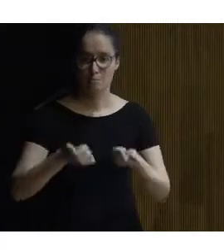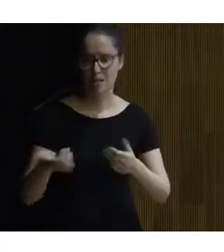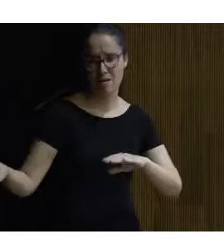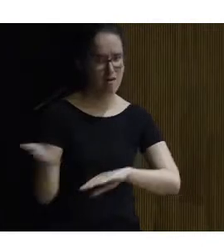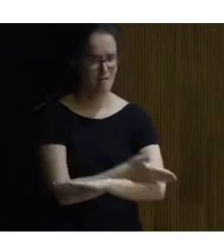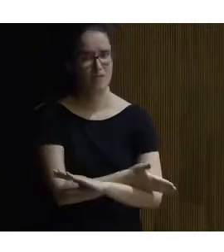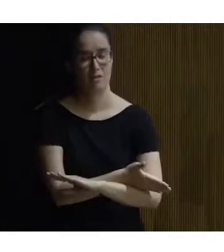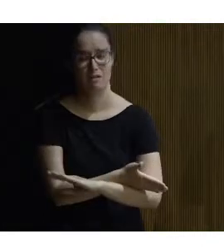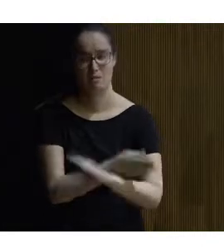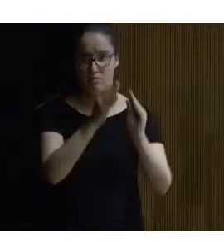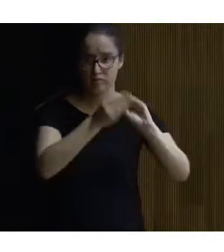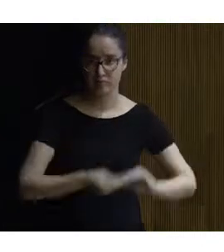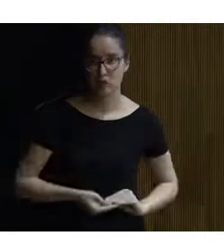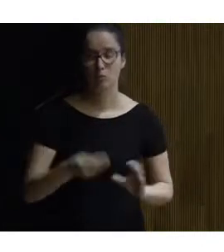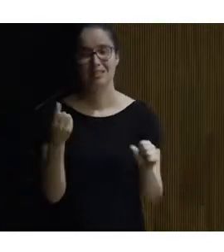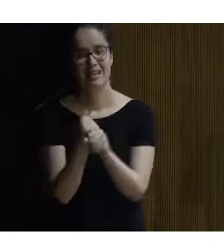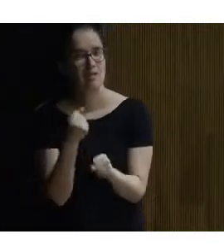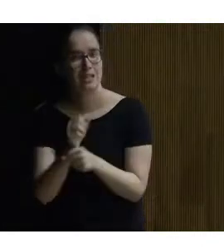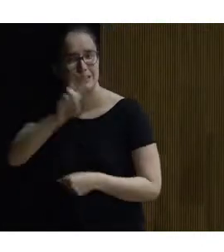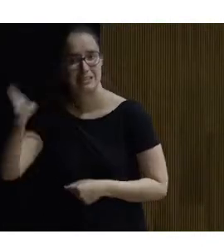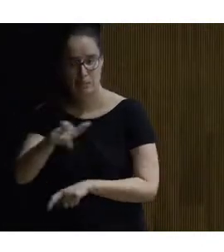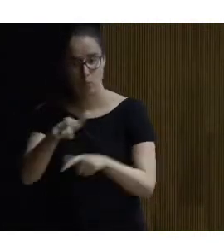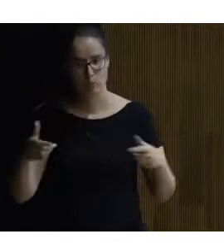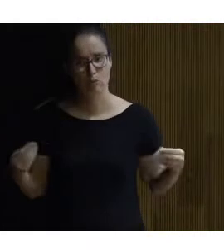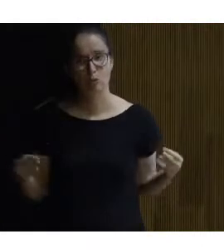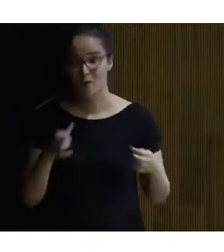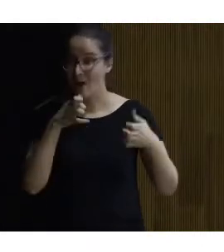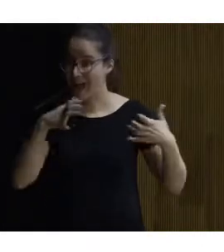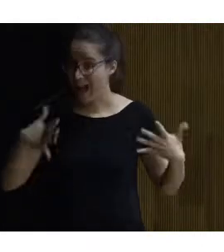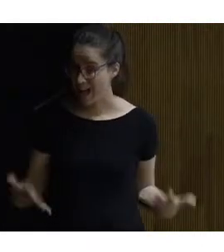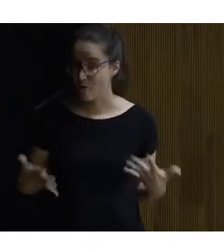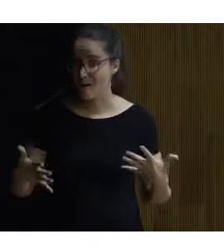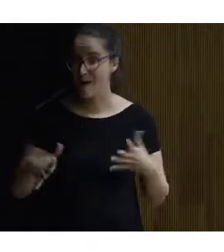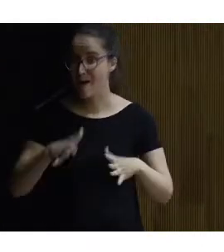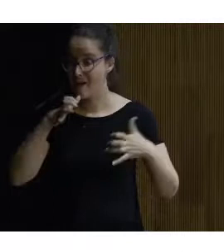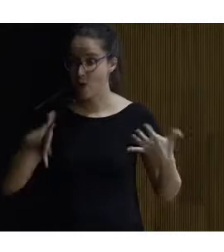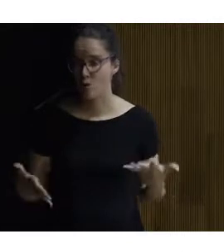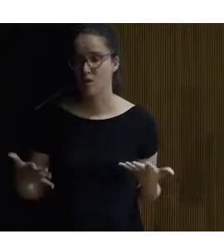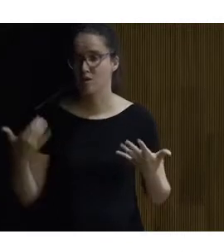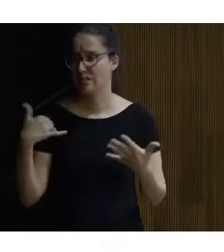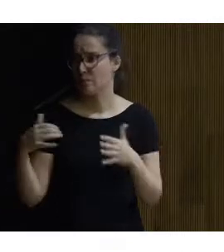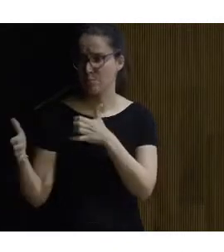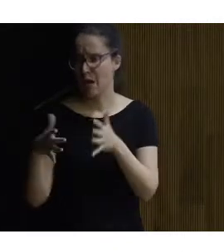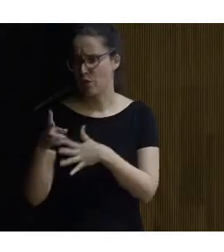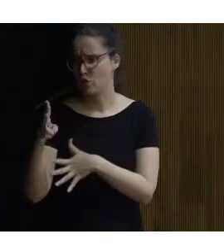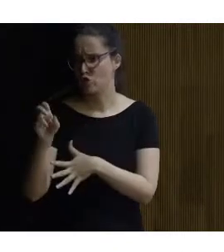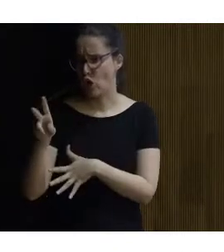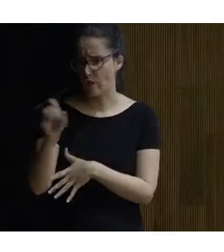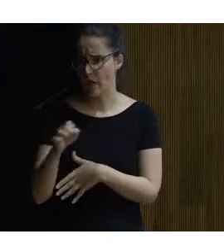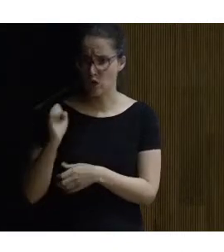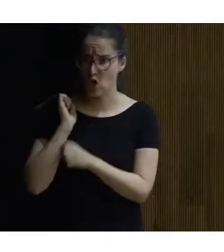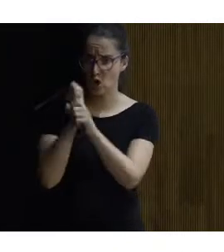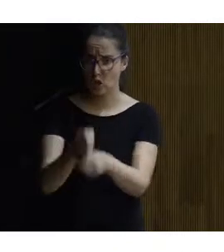mucho antes bueno con el trabajo y demás de mucha gente pero luego ahora a día de hoy después de va a hacer ahora en marzo 12 años que está abierto